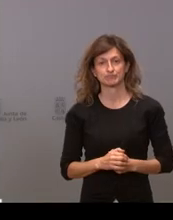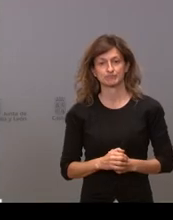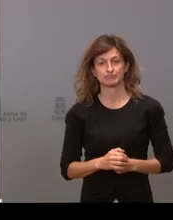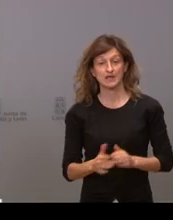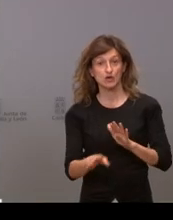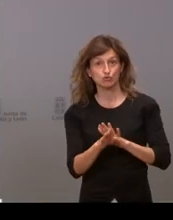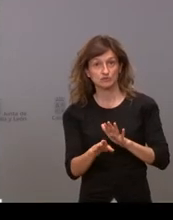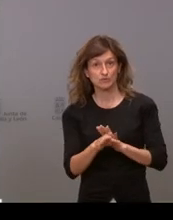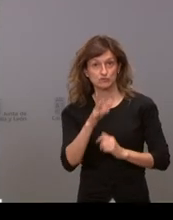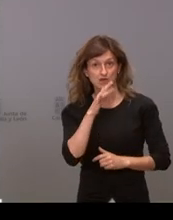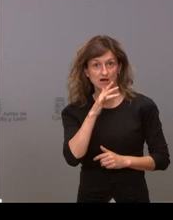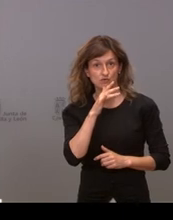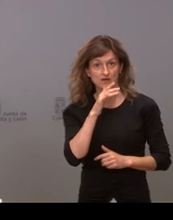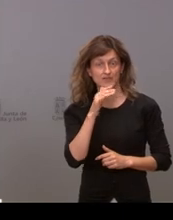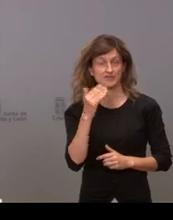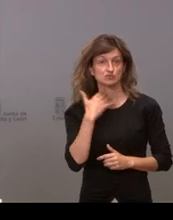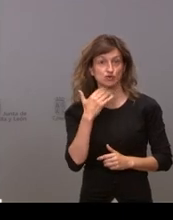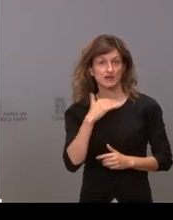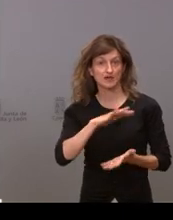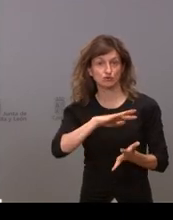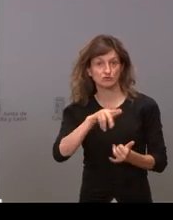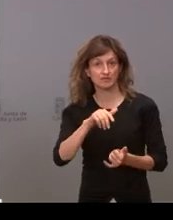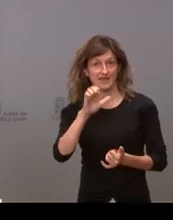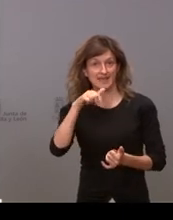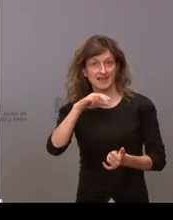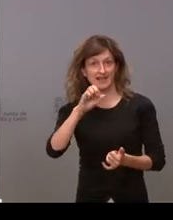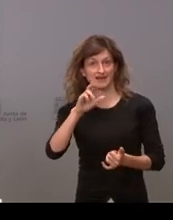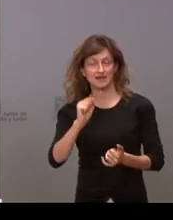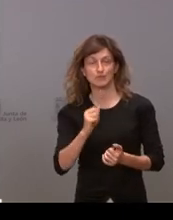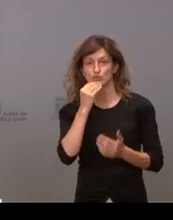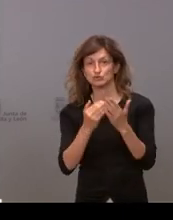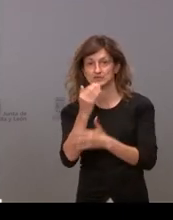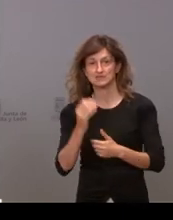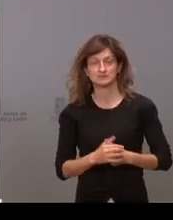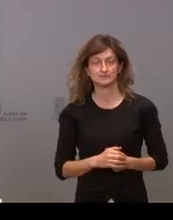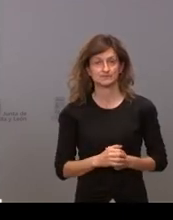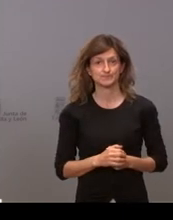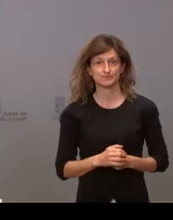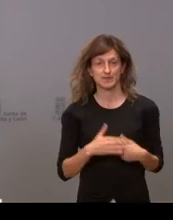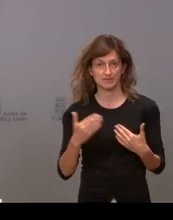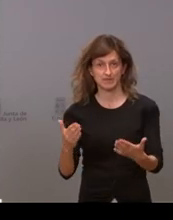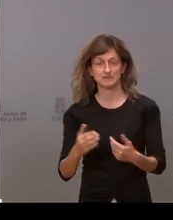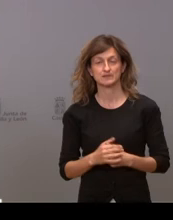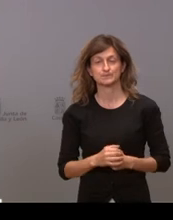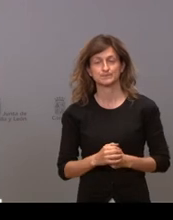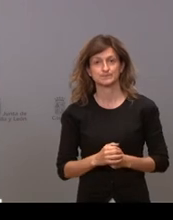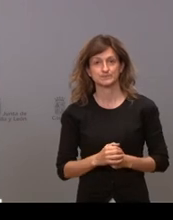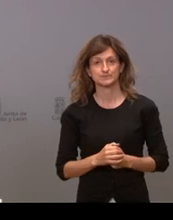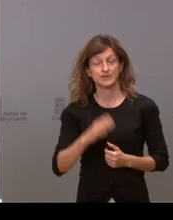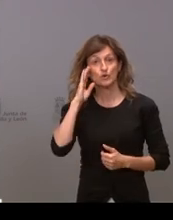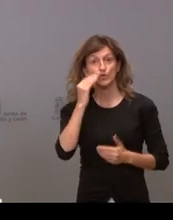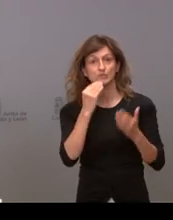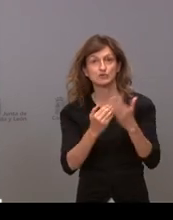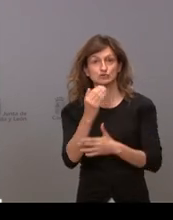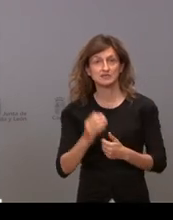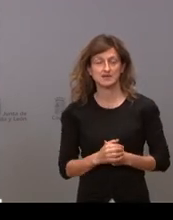continuamos ahora con Soria Noticias y con Encarna Muñoz buenos días Encarna adelante hola buenos días